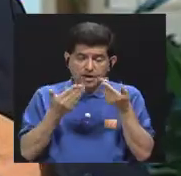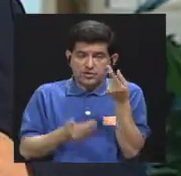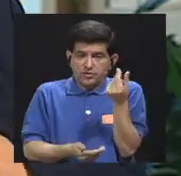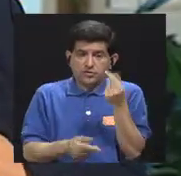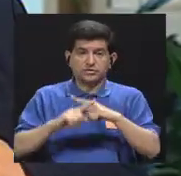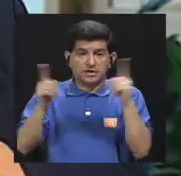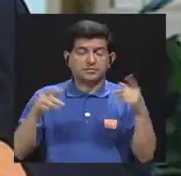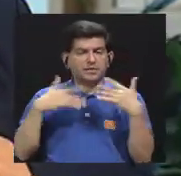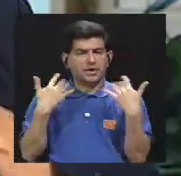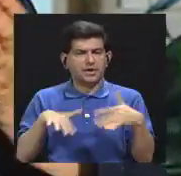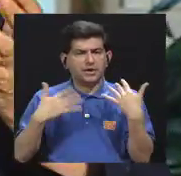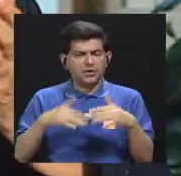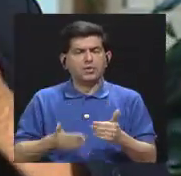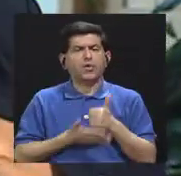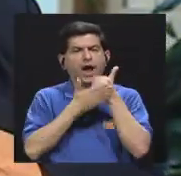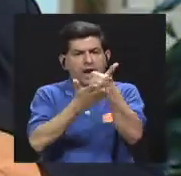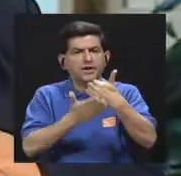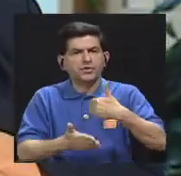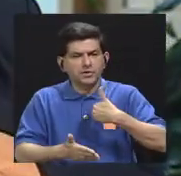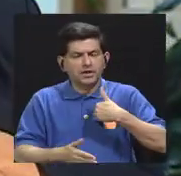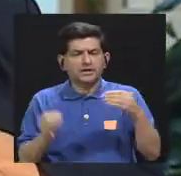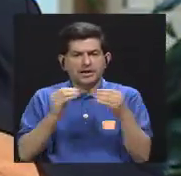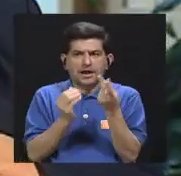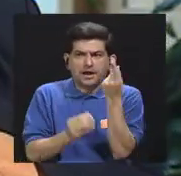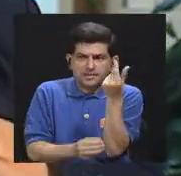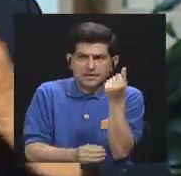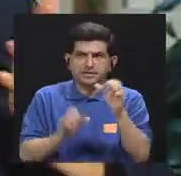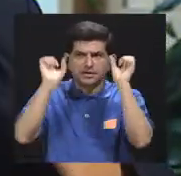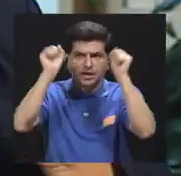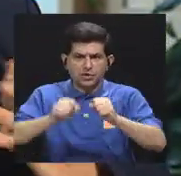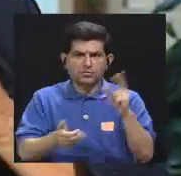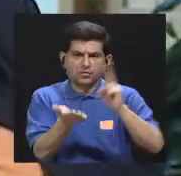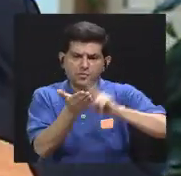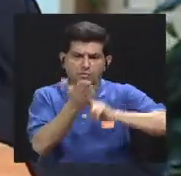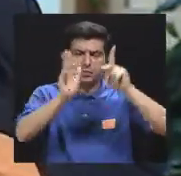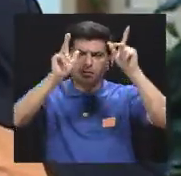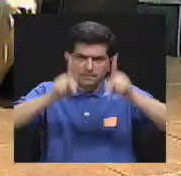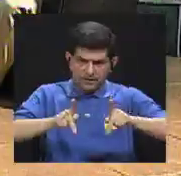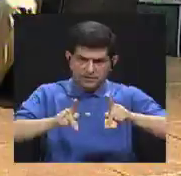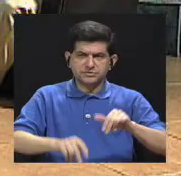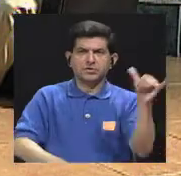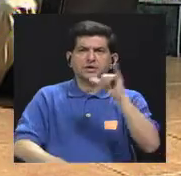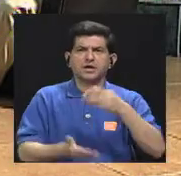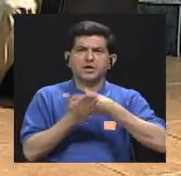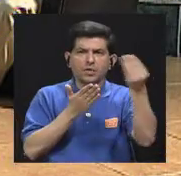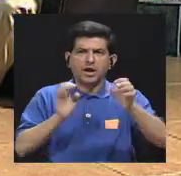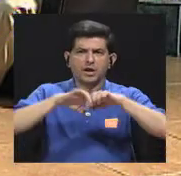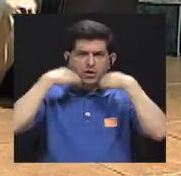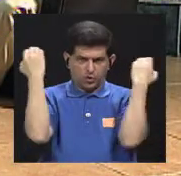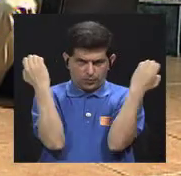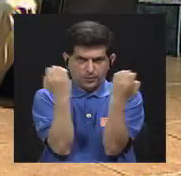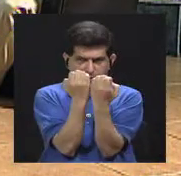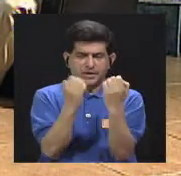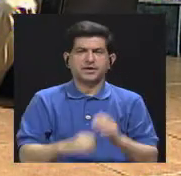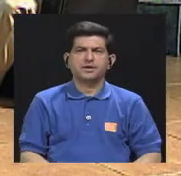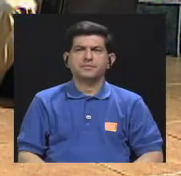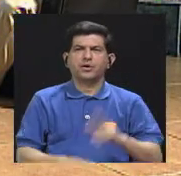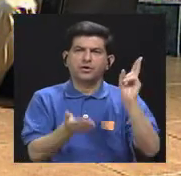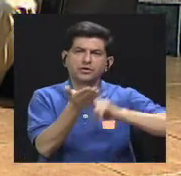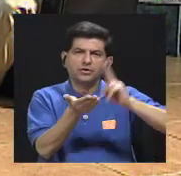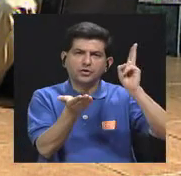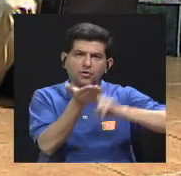es un gran empujón cuando se tiene más dinero porque se puede contratar personal se compra equipo se